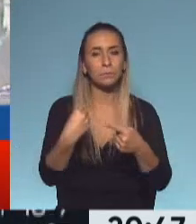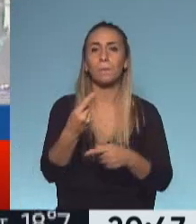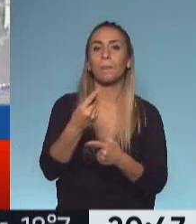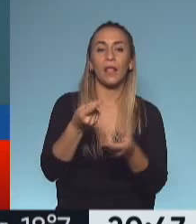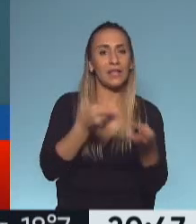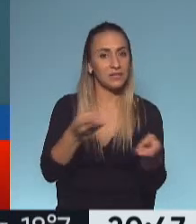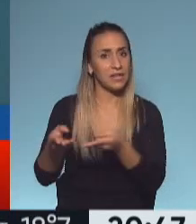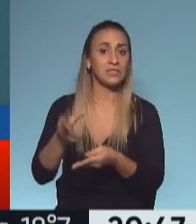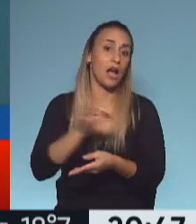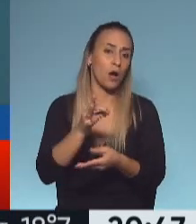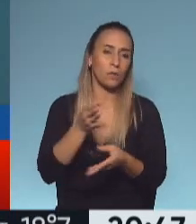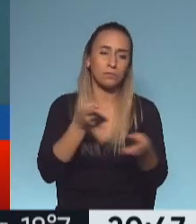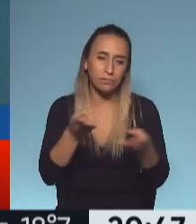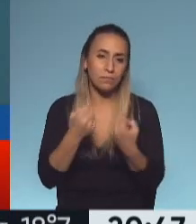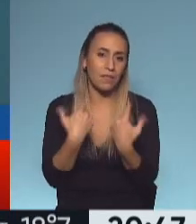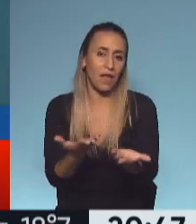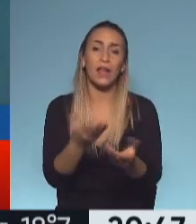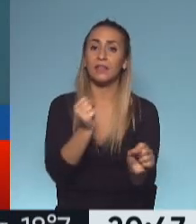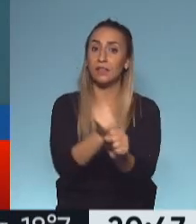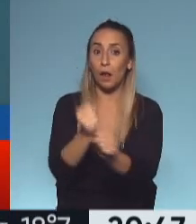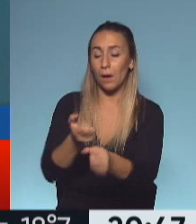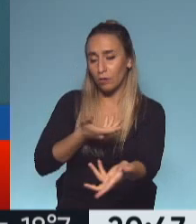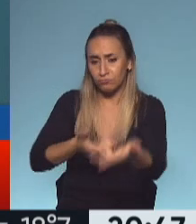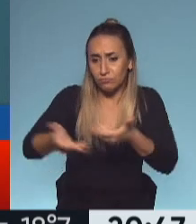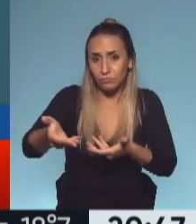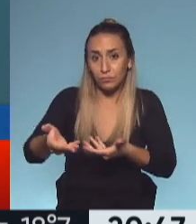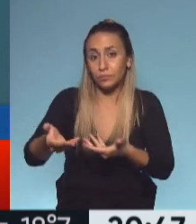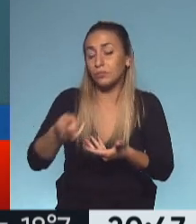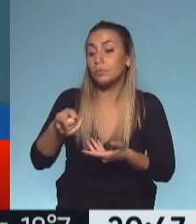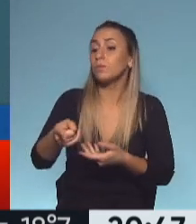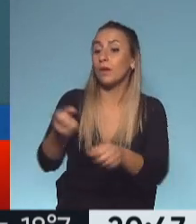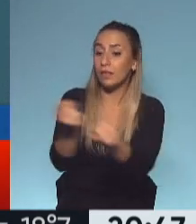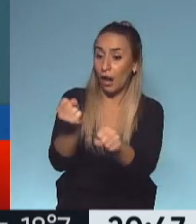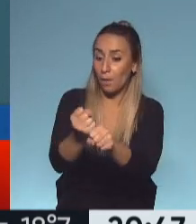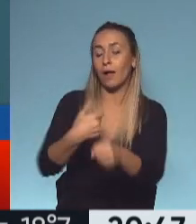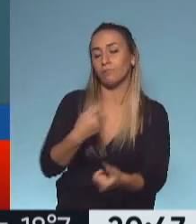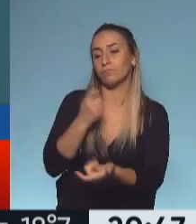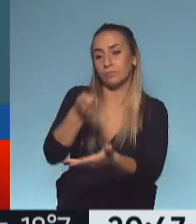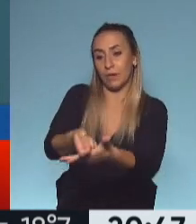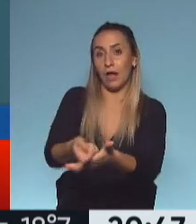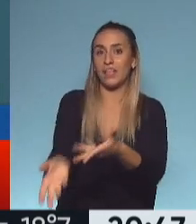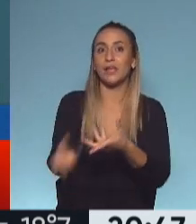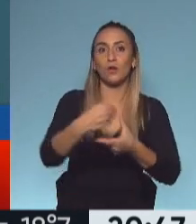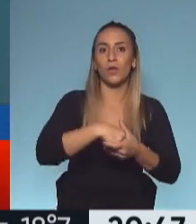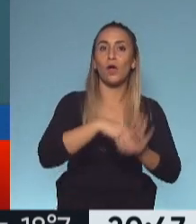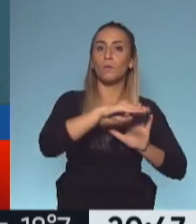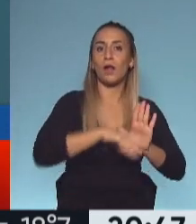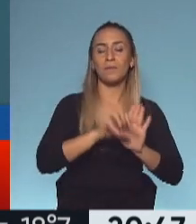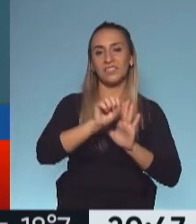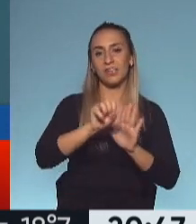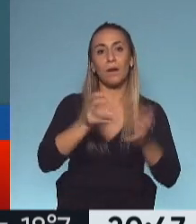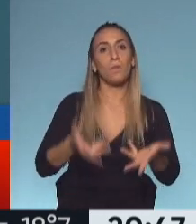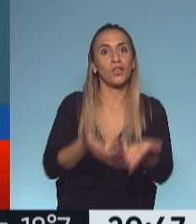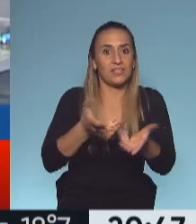buscan generar cierta contraprestación a cambio de una tarea. Bueno, ahora se incluye en el programa Potenciar Trabajo, por ejemplo,